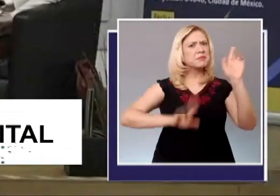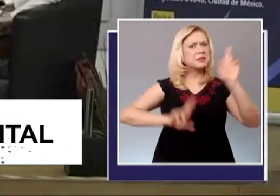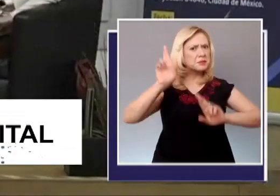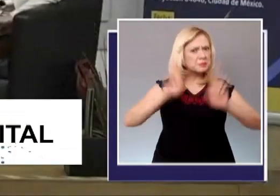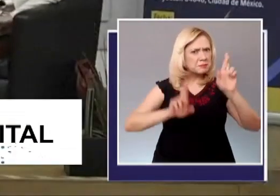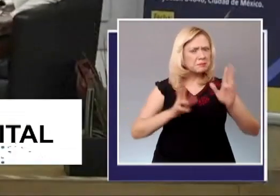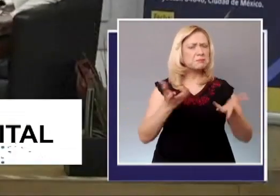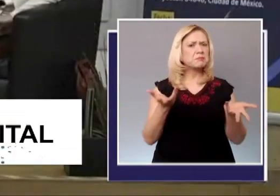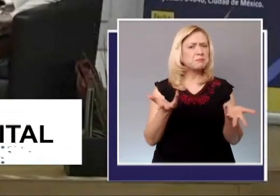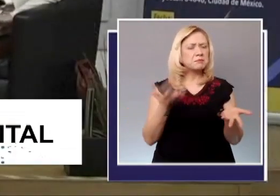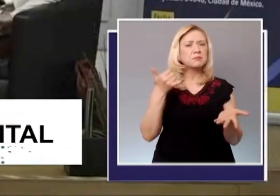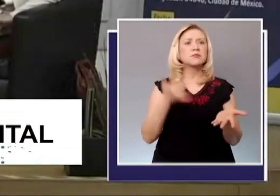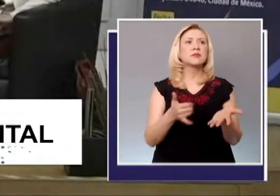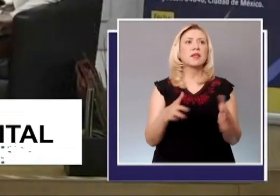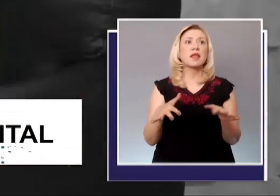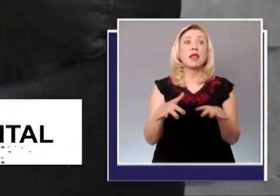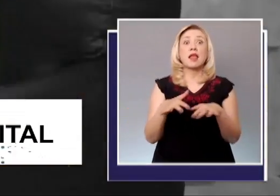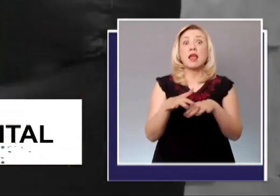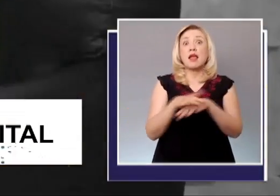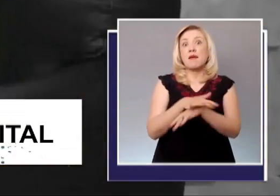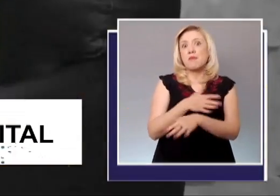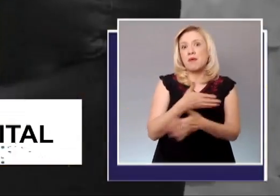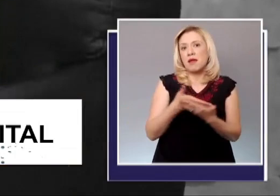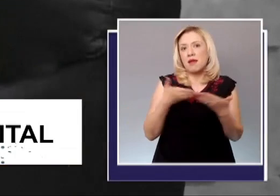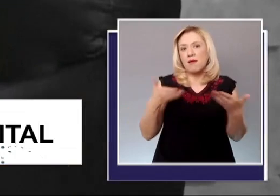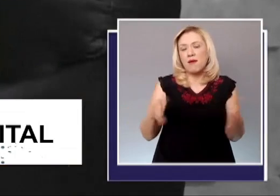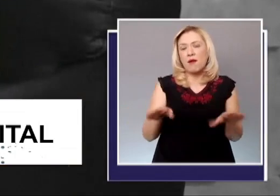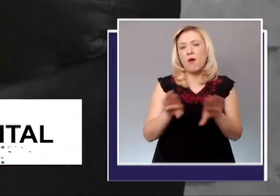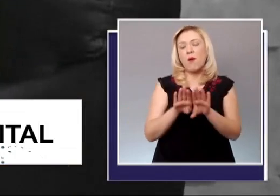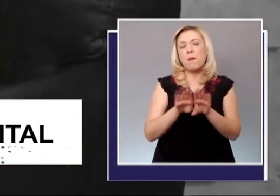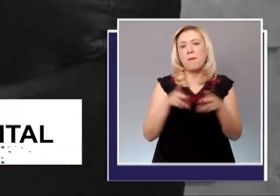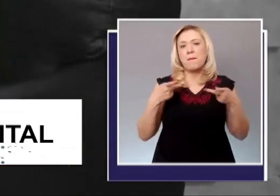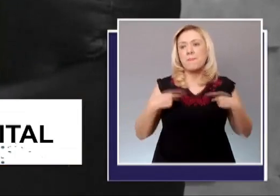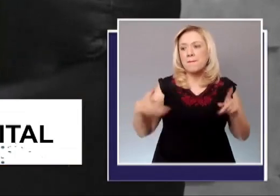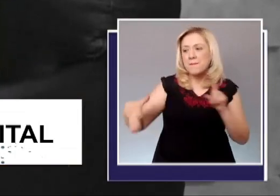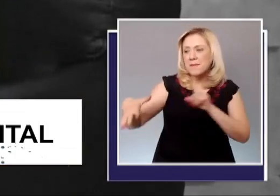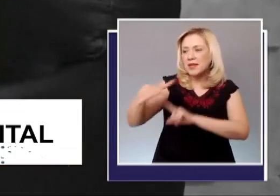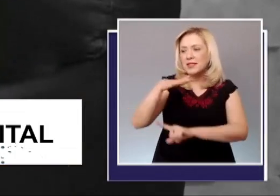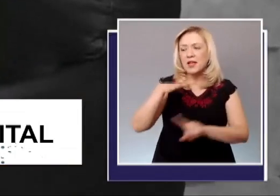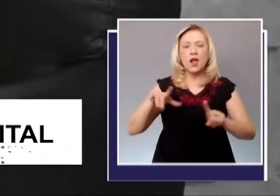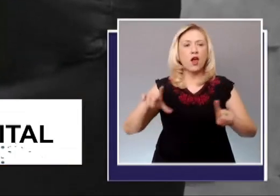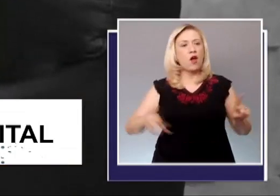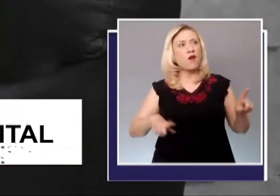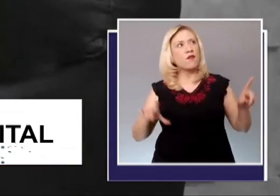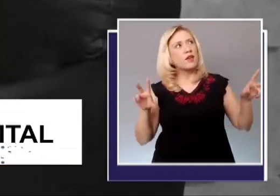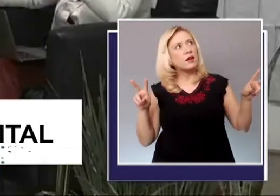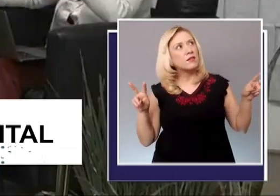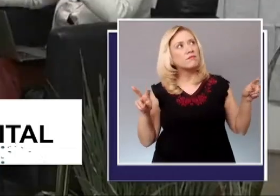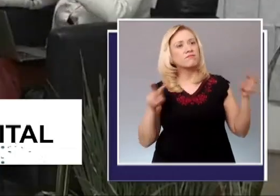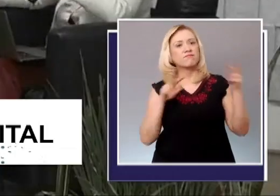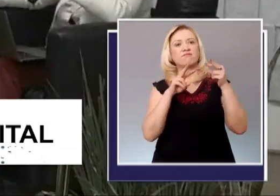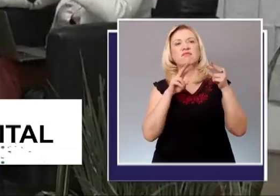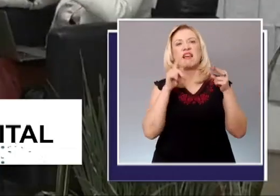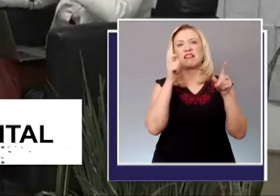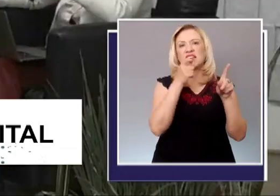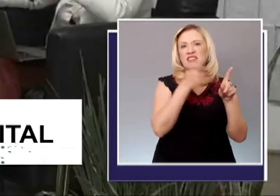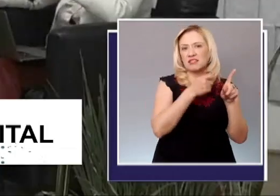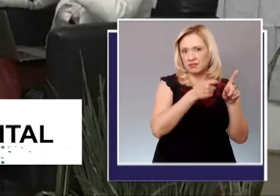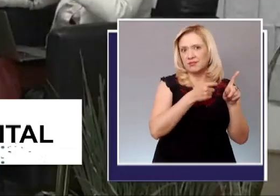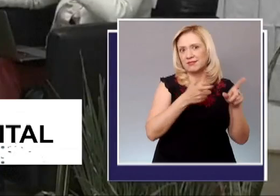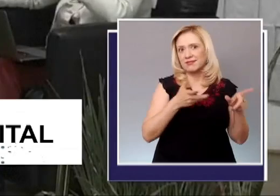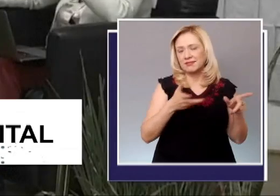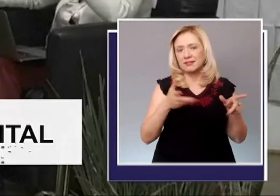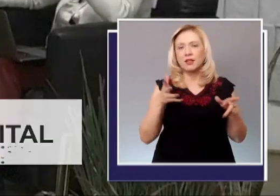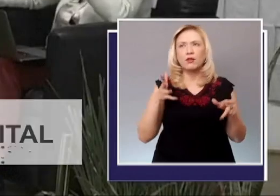transformador de las relaciones entre la sociedad y el gobierno. Durante la presentación del libro El Futuro de la Libertad de